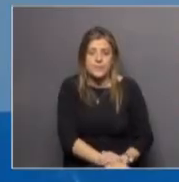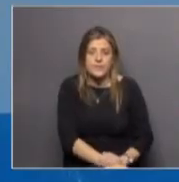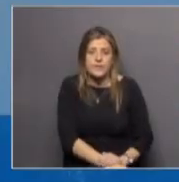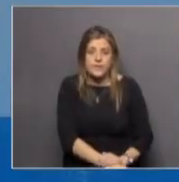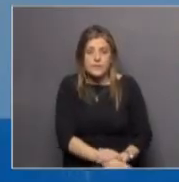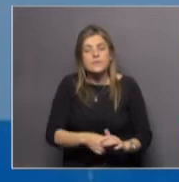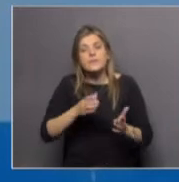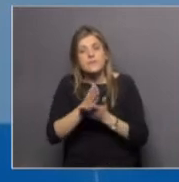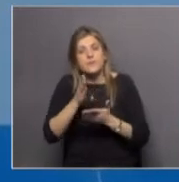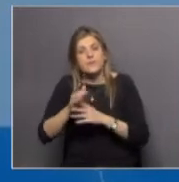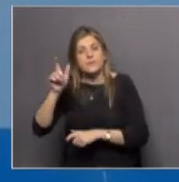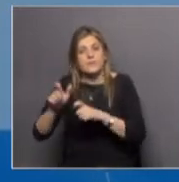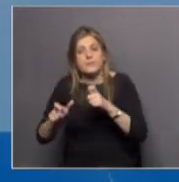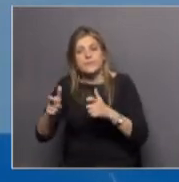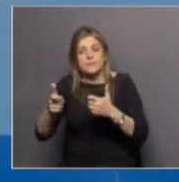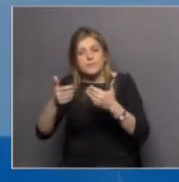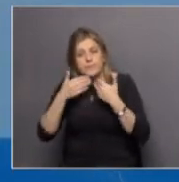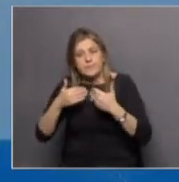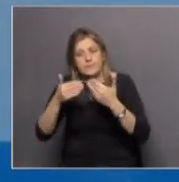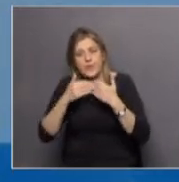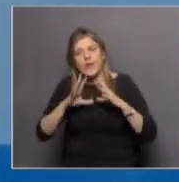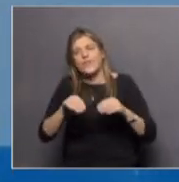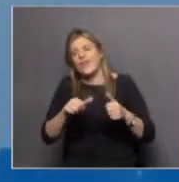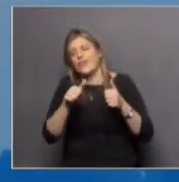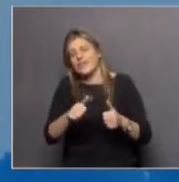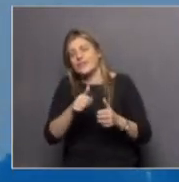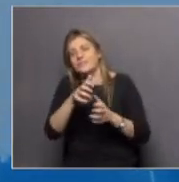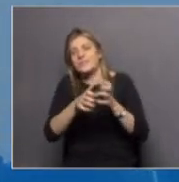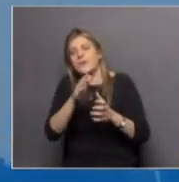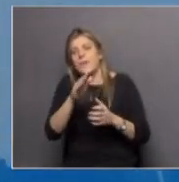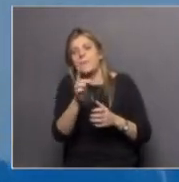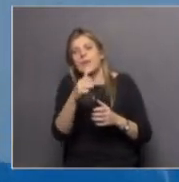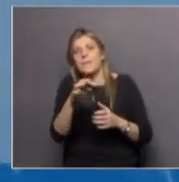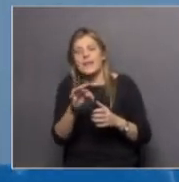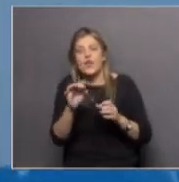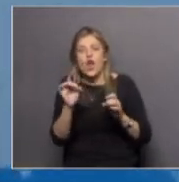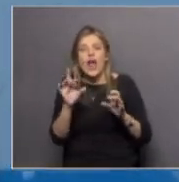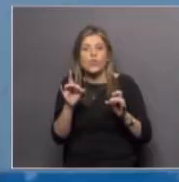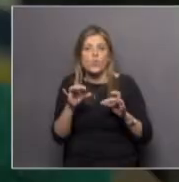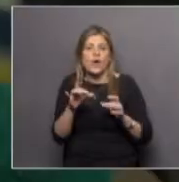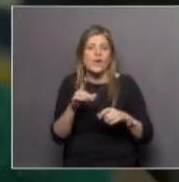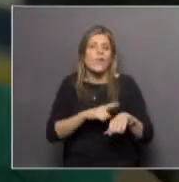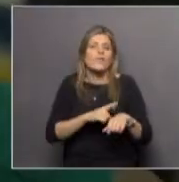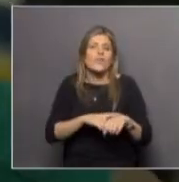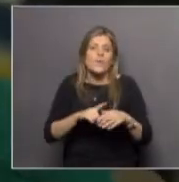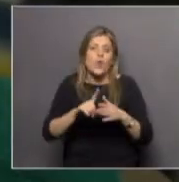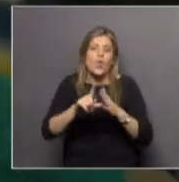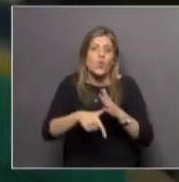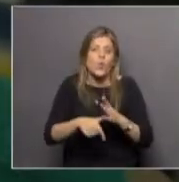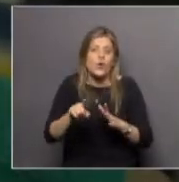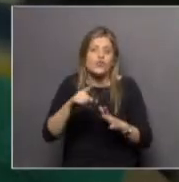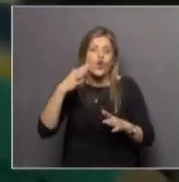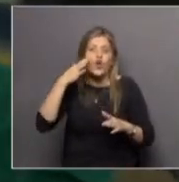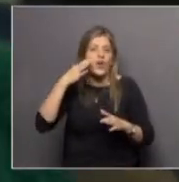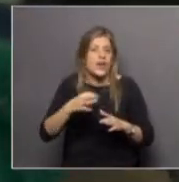Siempre me preguntan todo muy bien con los pigmentos de origen natural, pero ¿y cuántos duran? Porque no creemos que duren mucho, se